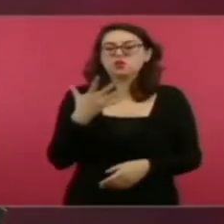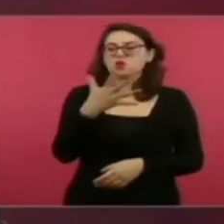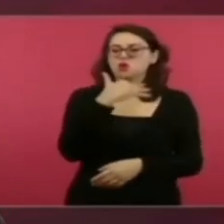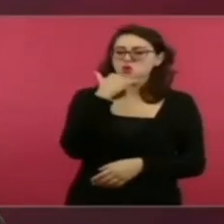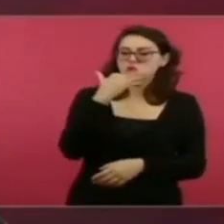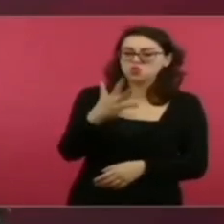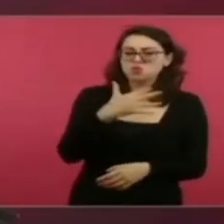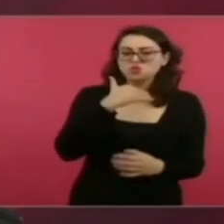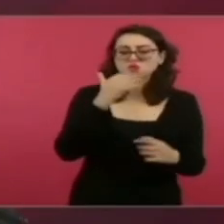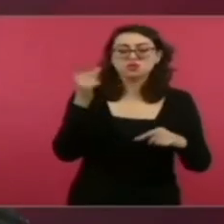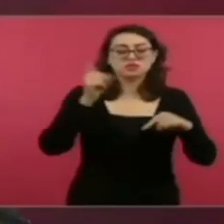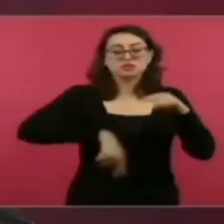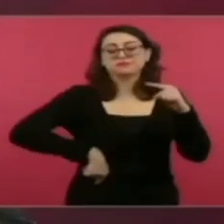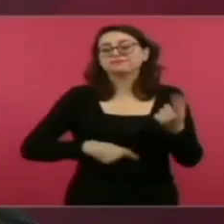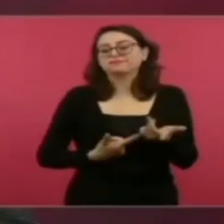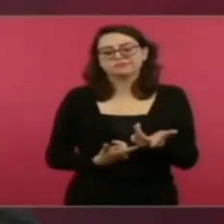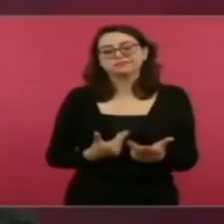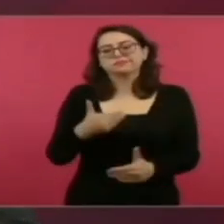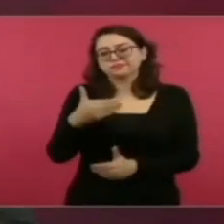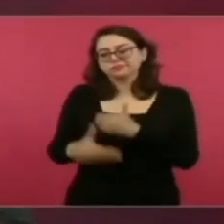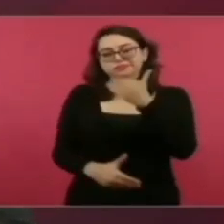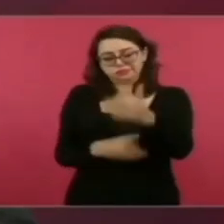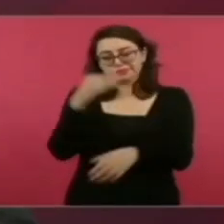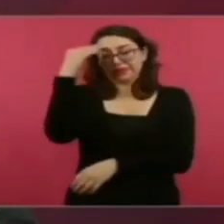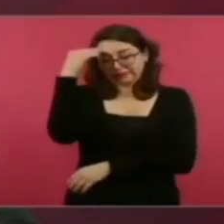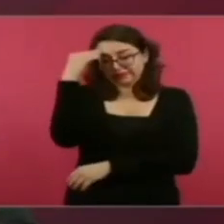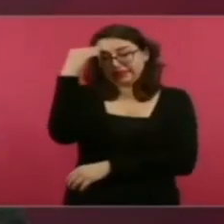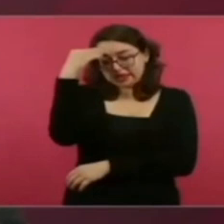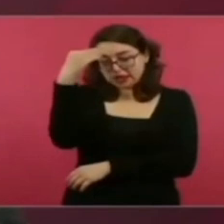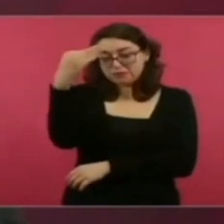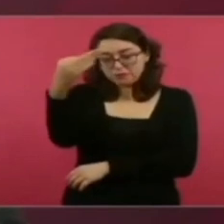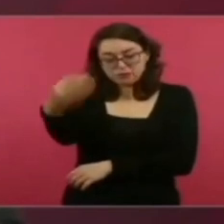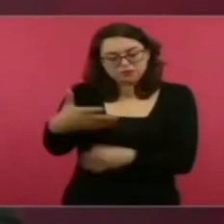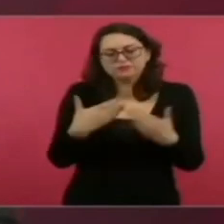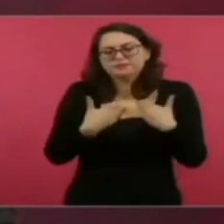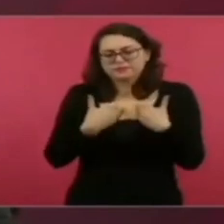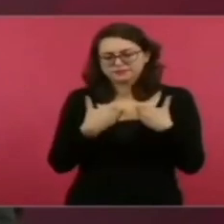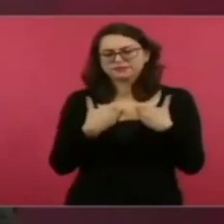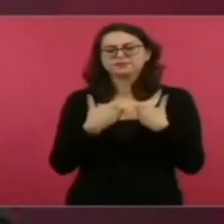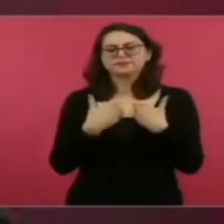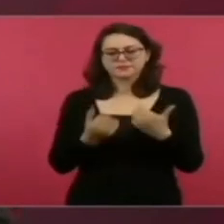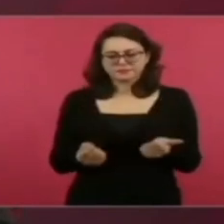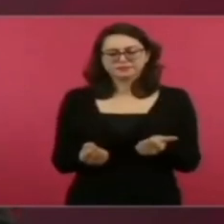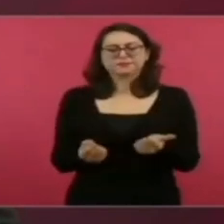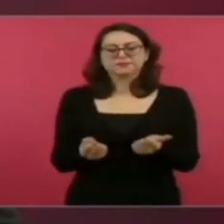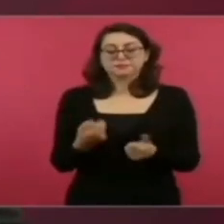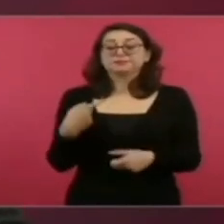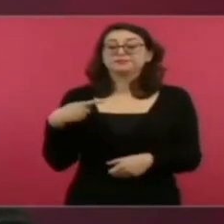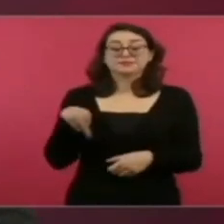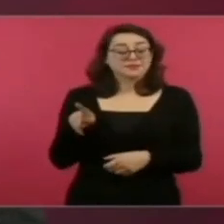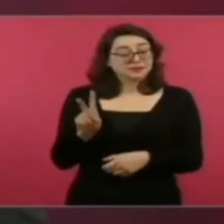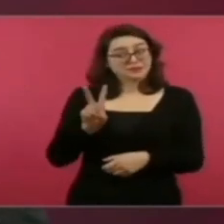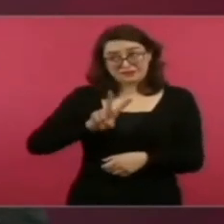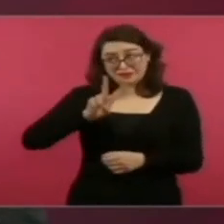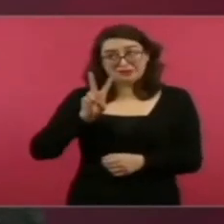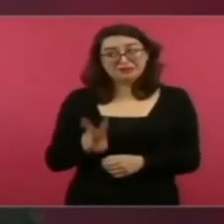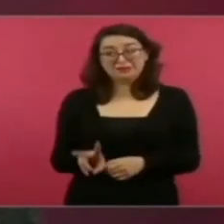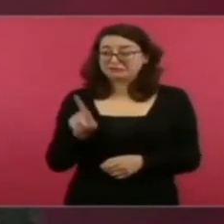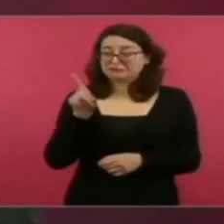Es un proceso. Pero todavía hace falta